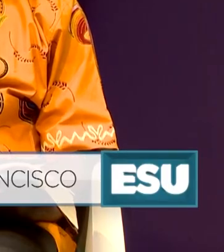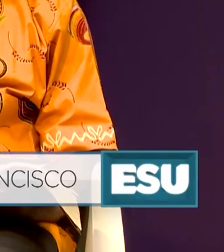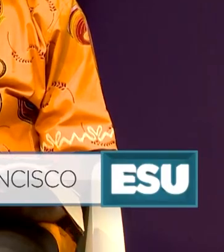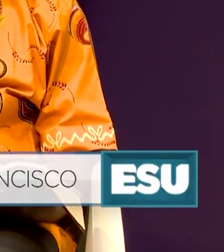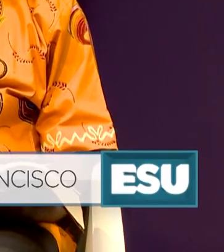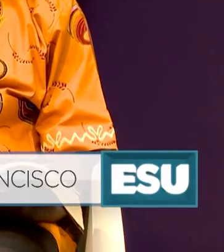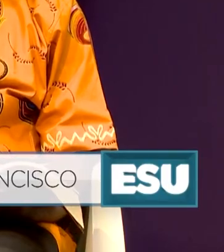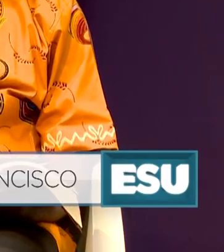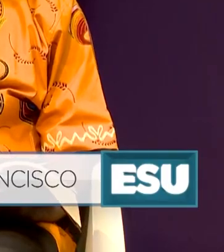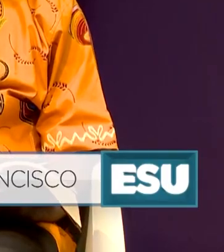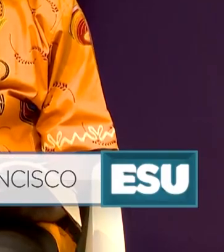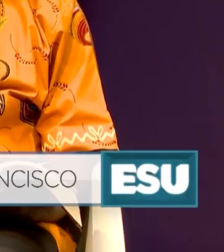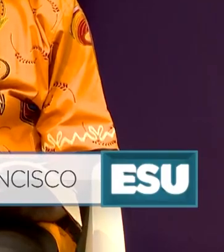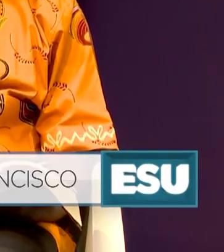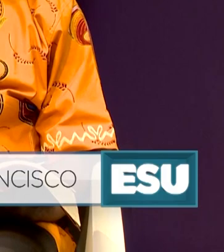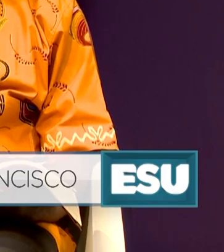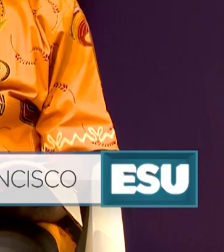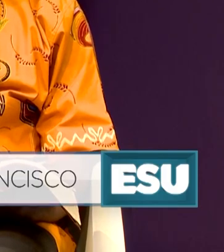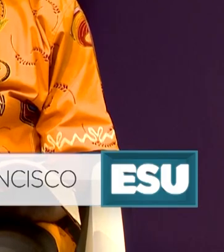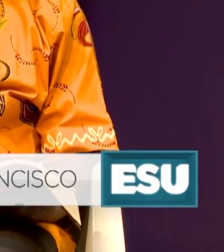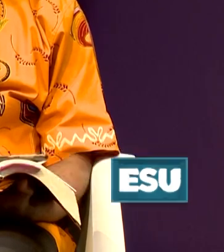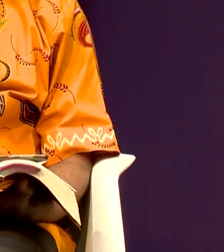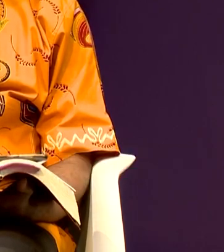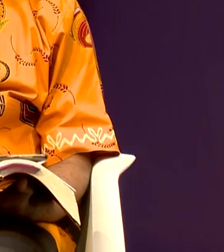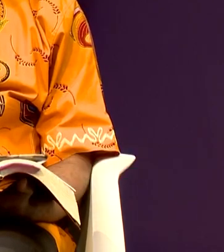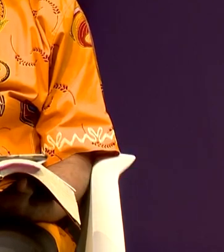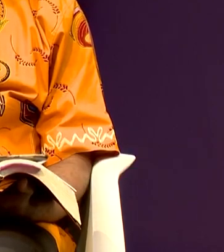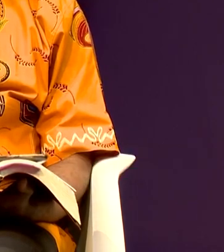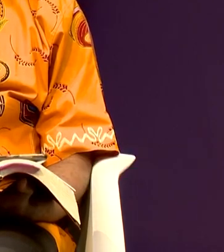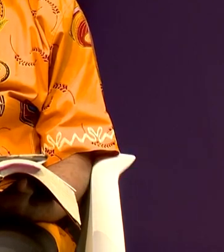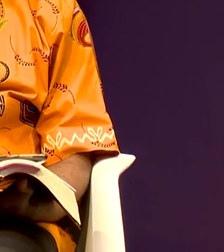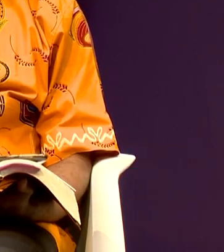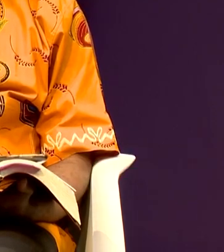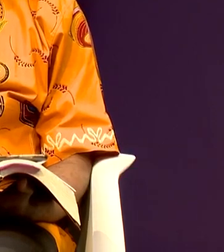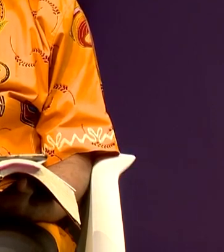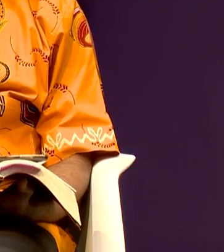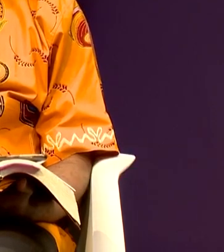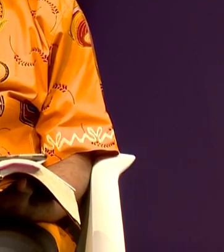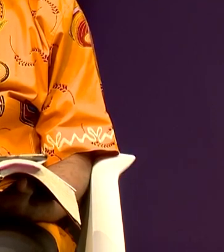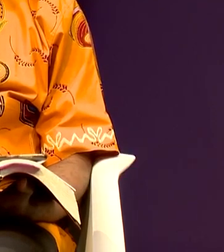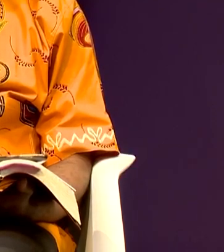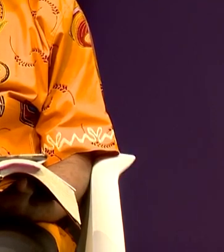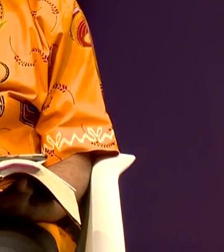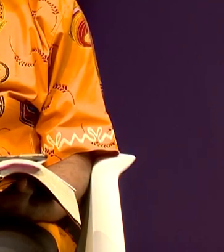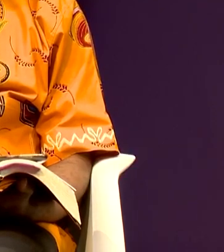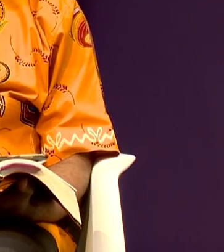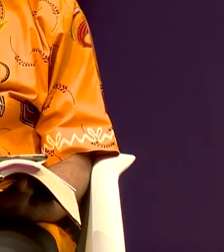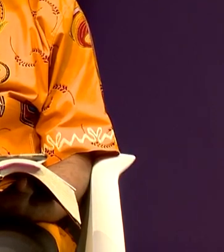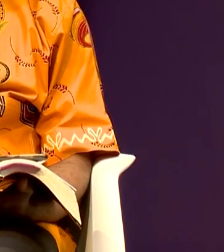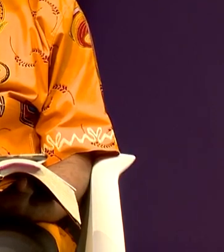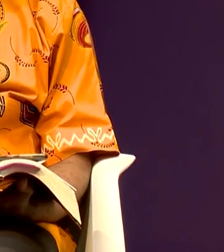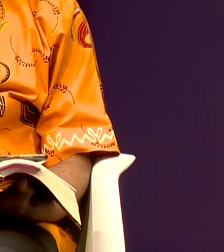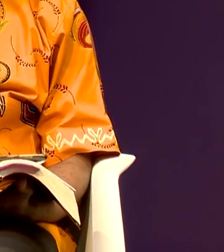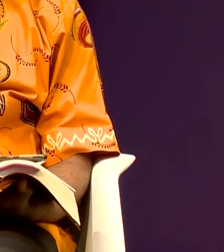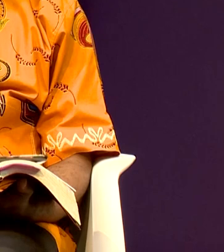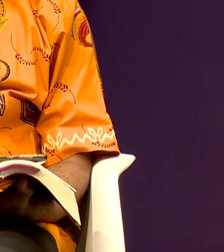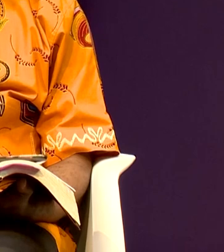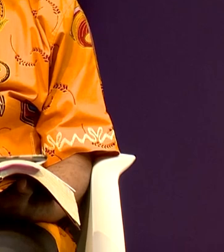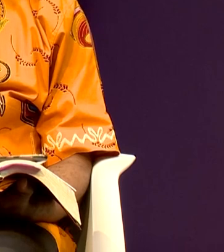soy Cristóbal Francisco, soy de Angola y el traje que llevo también es de Angola. un traje